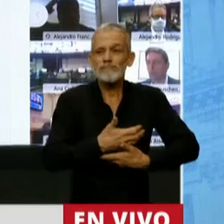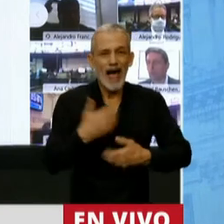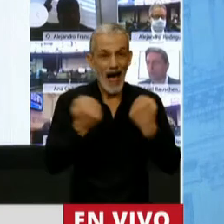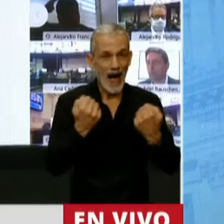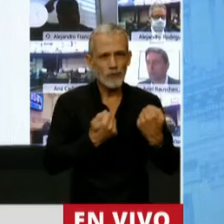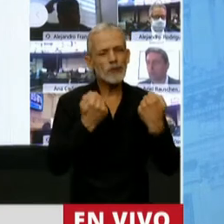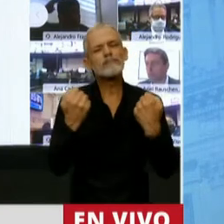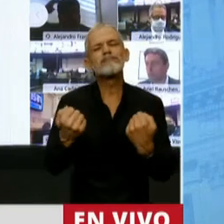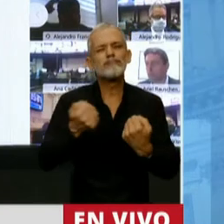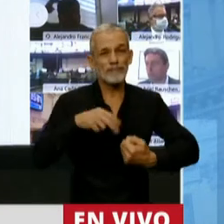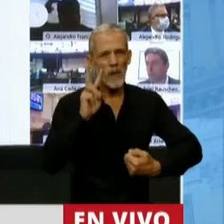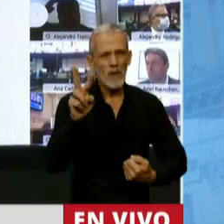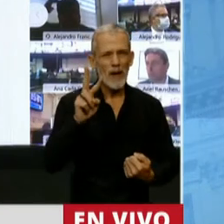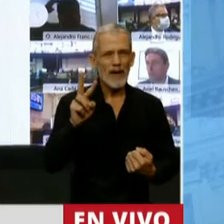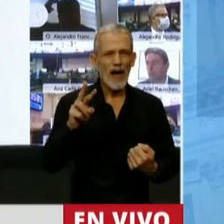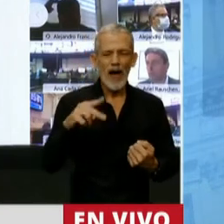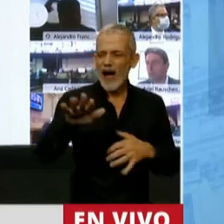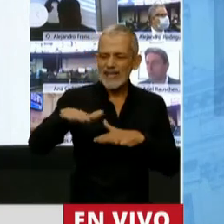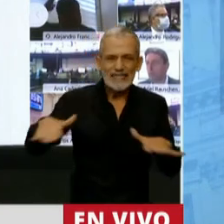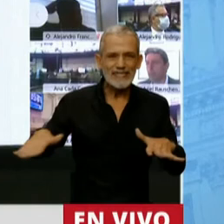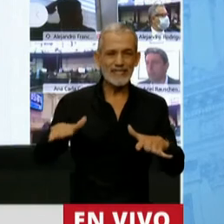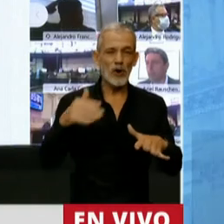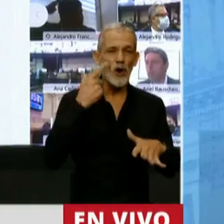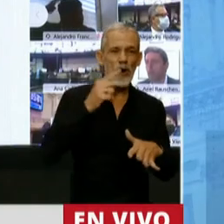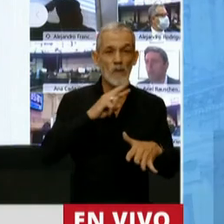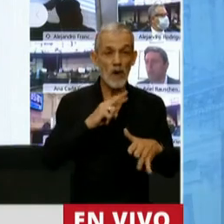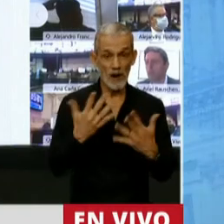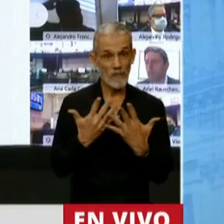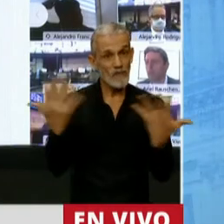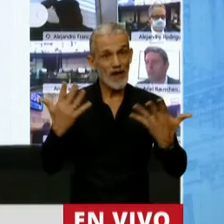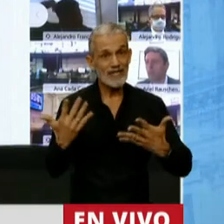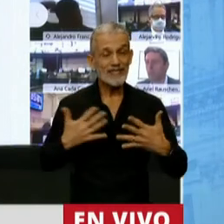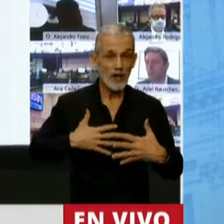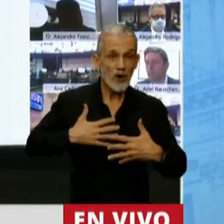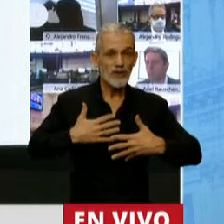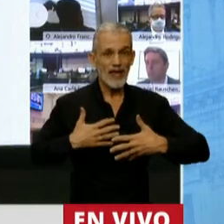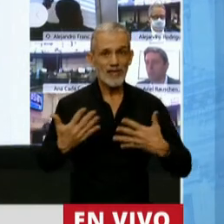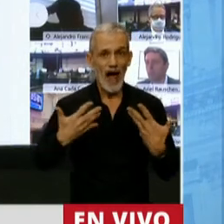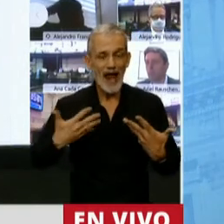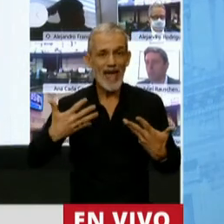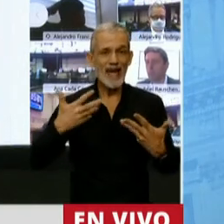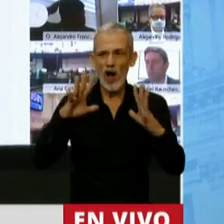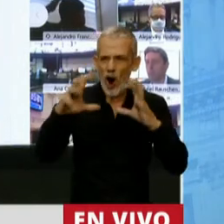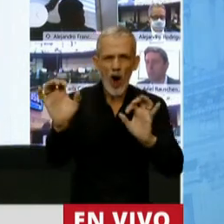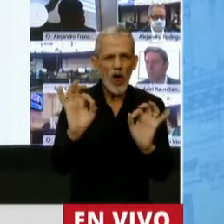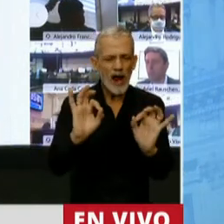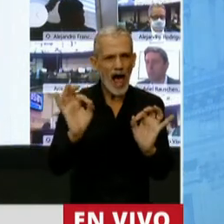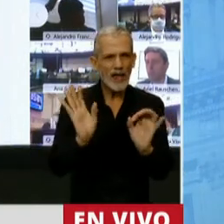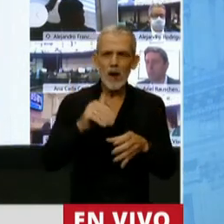auto, y veía una generación de pibes, de pibas felices, alegres, con amor, sin odio,